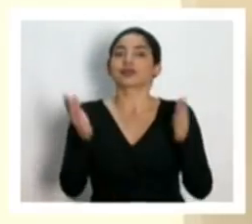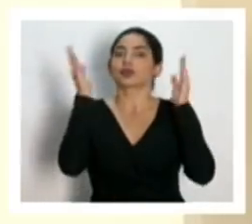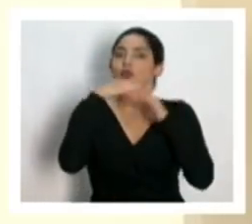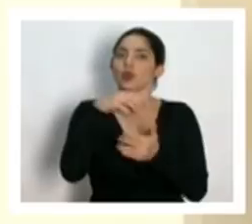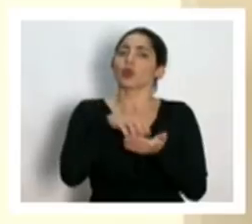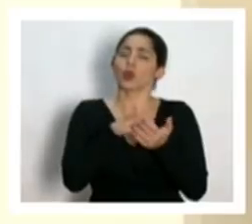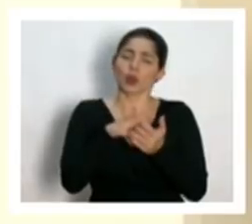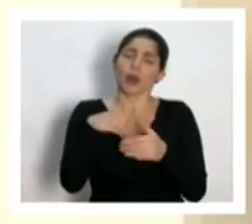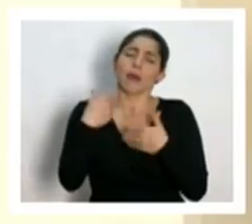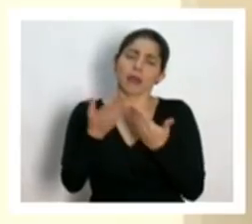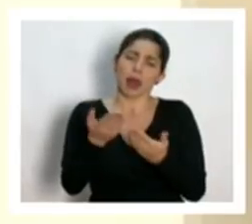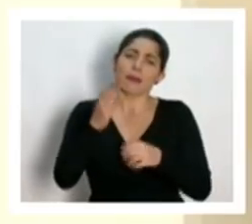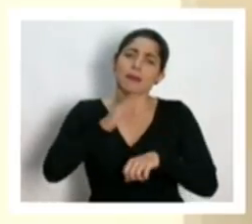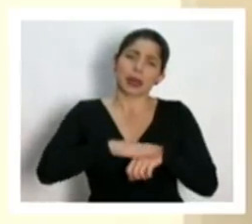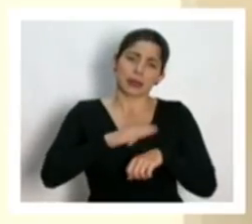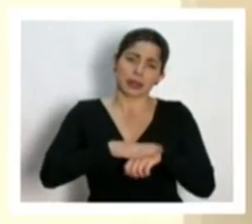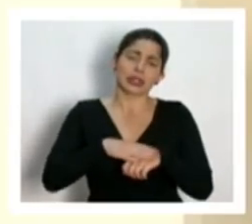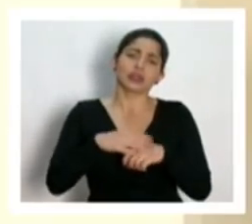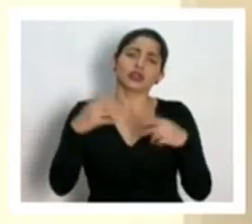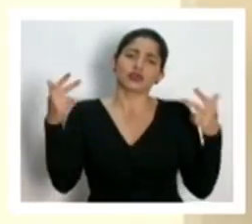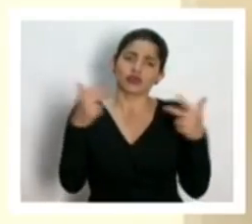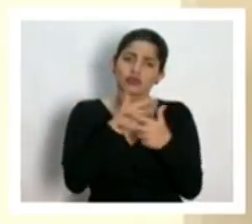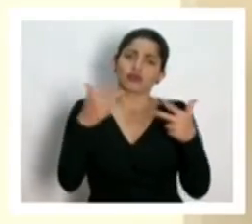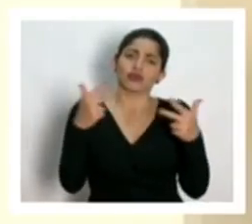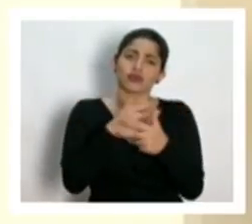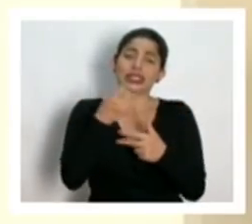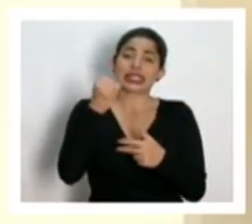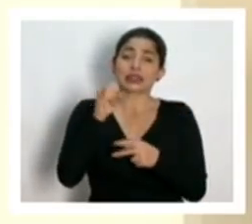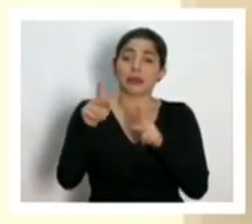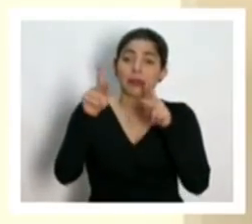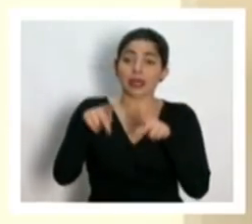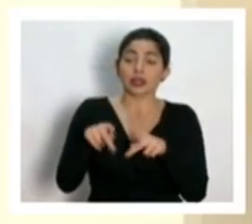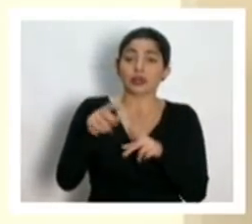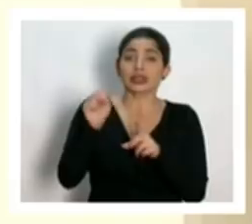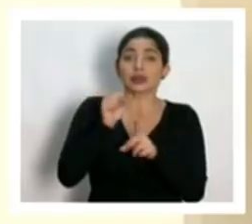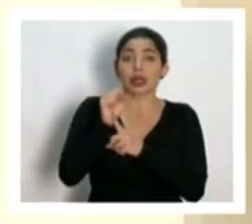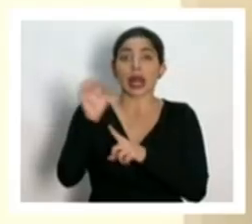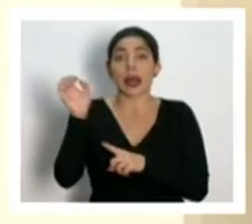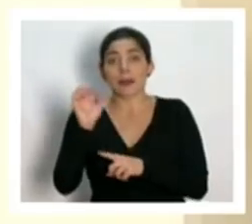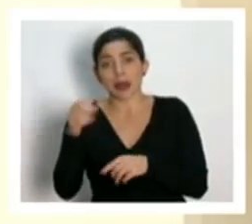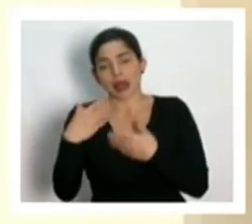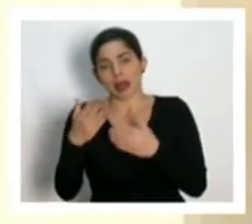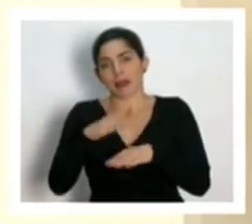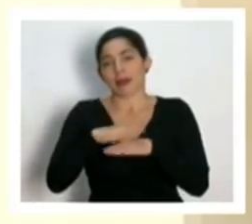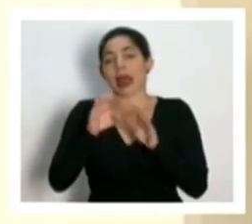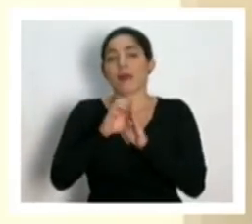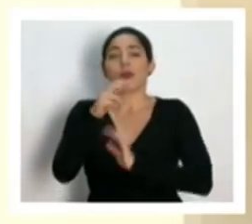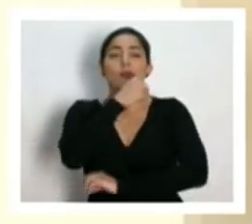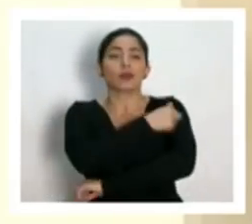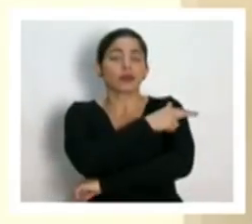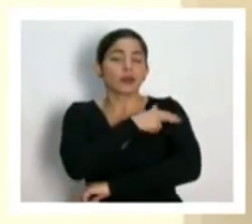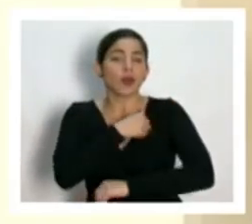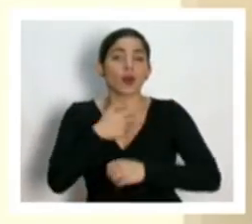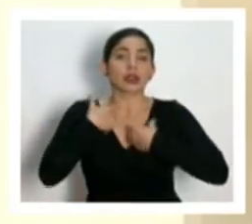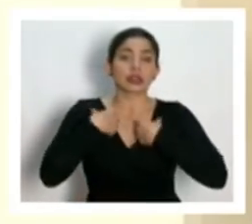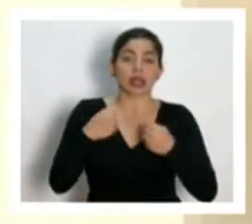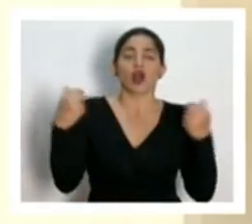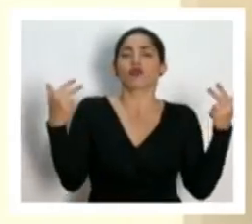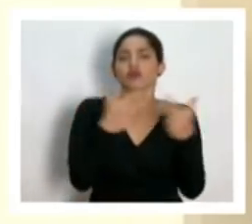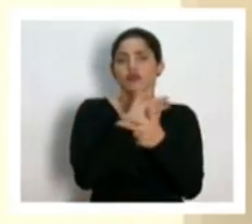les va a permitir circular a personas que tengan que ver con situaciones de emergencia es decir los cuerpos de emergencia los cuerpos de salud